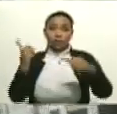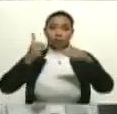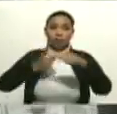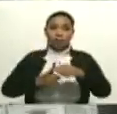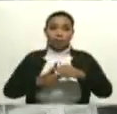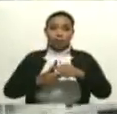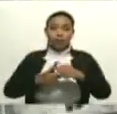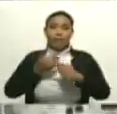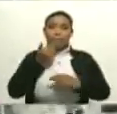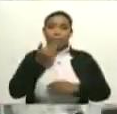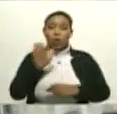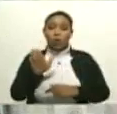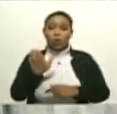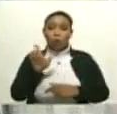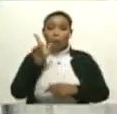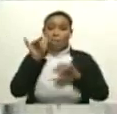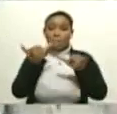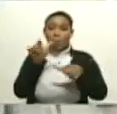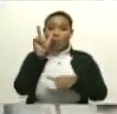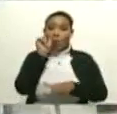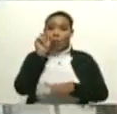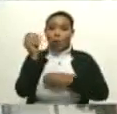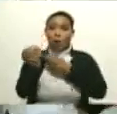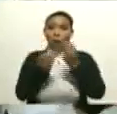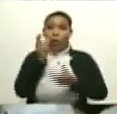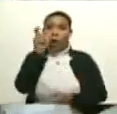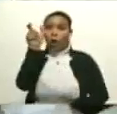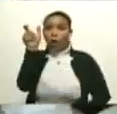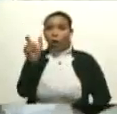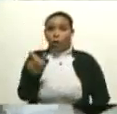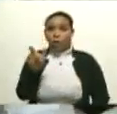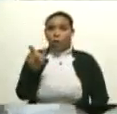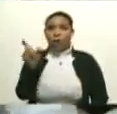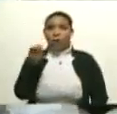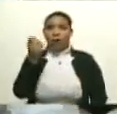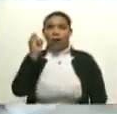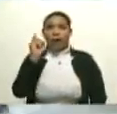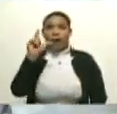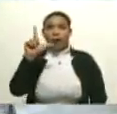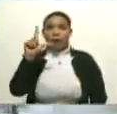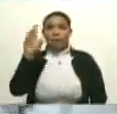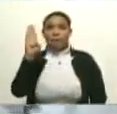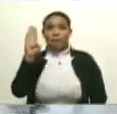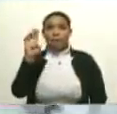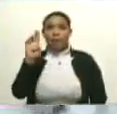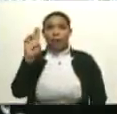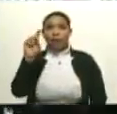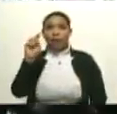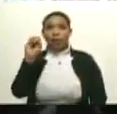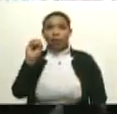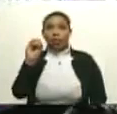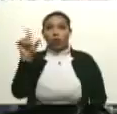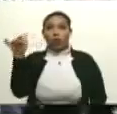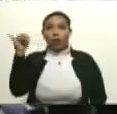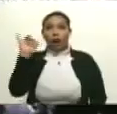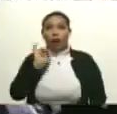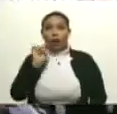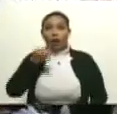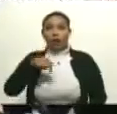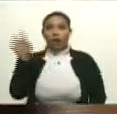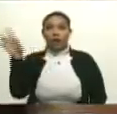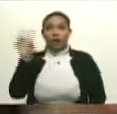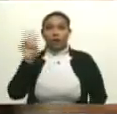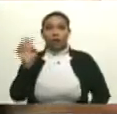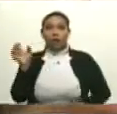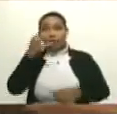impronta. Los mismos hombres como Gilberto Pinto que dejaron su huella en la creación del teatro venezolano y de los que